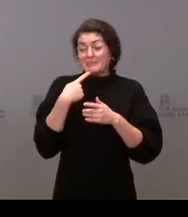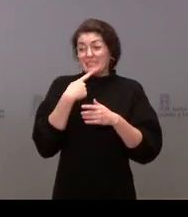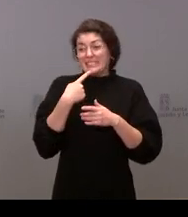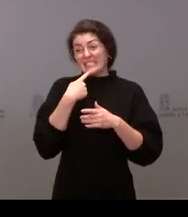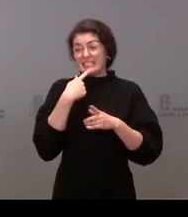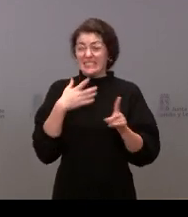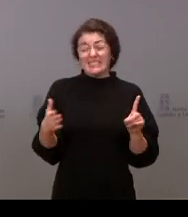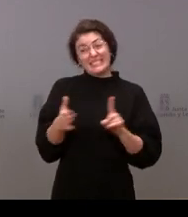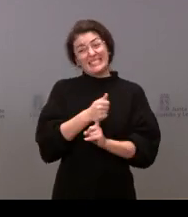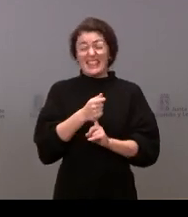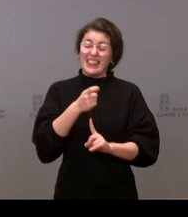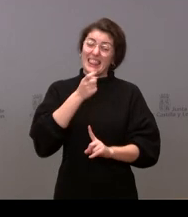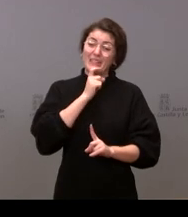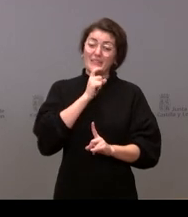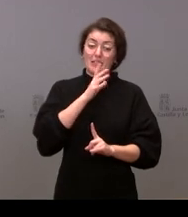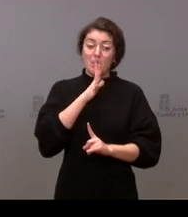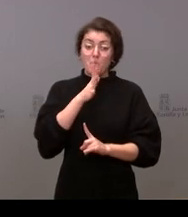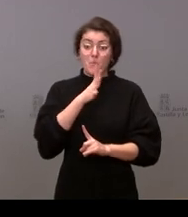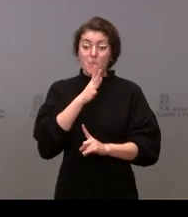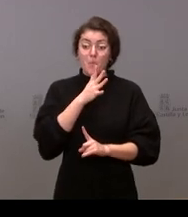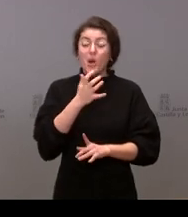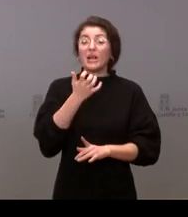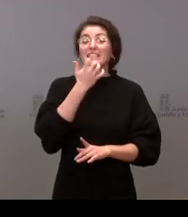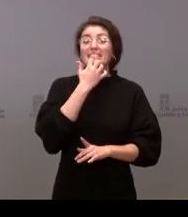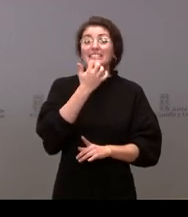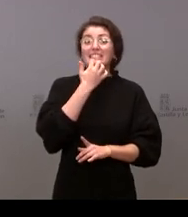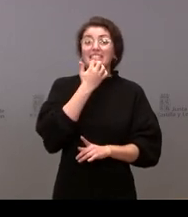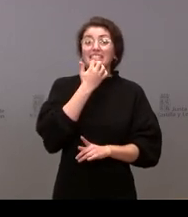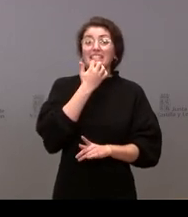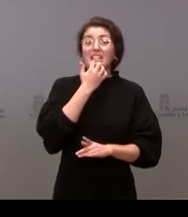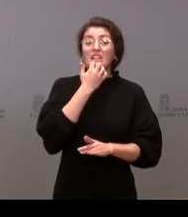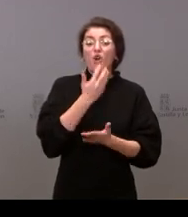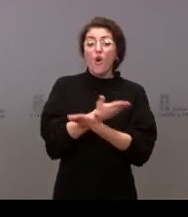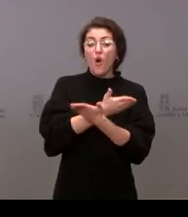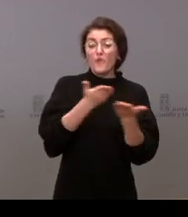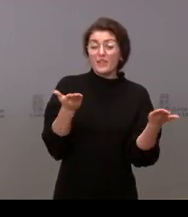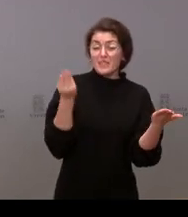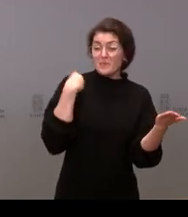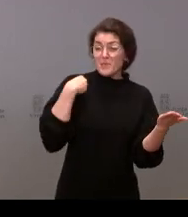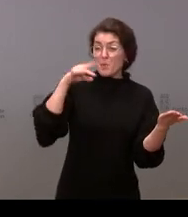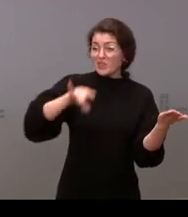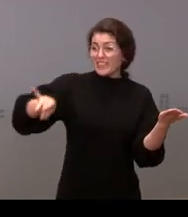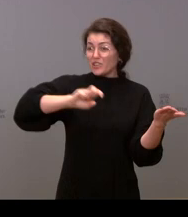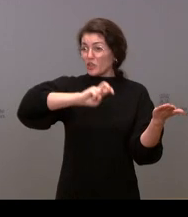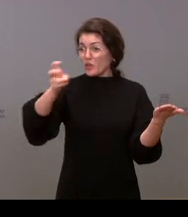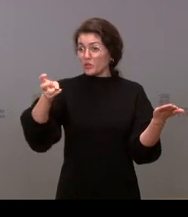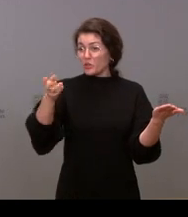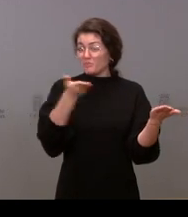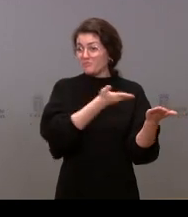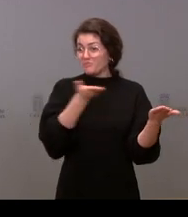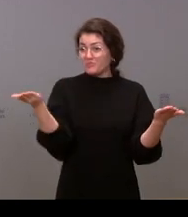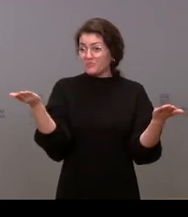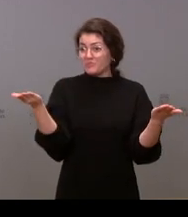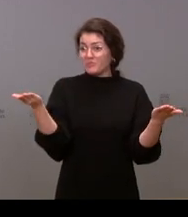sus propias palabras dijo que si no se ofrecía nada diferente a lo que ofrecen otros territorios no se va a conseguir que esos profesionales